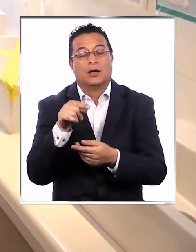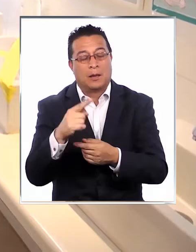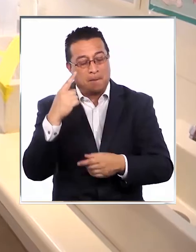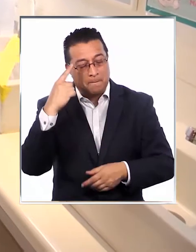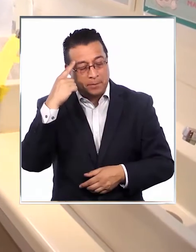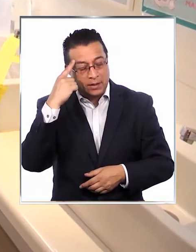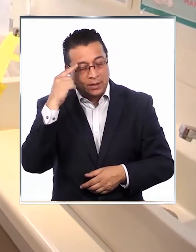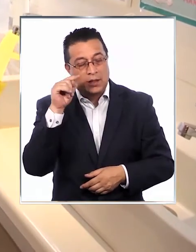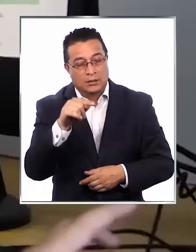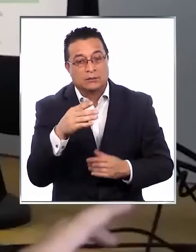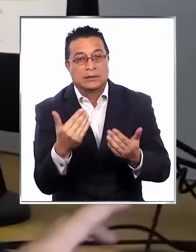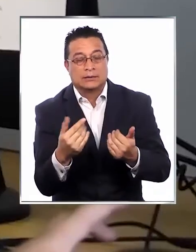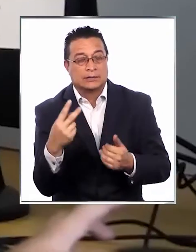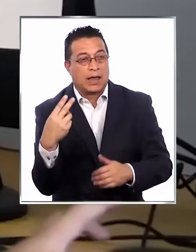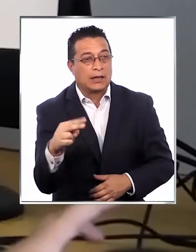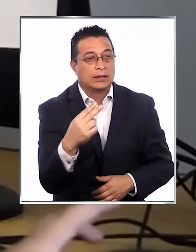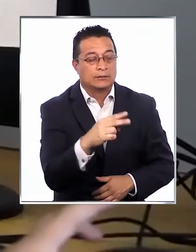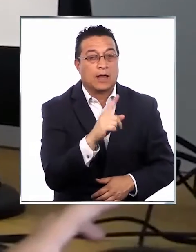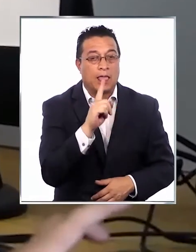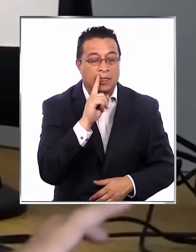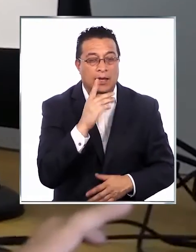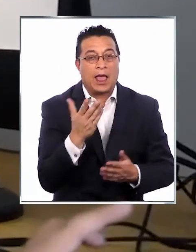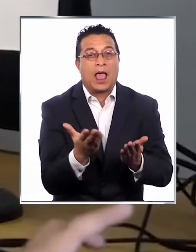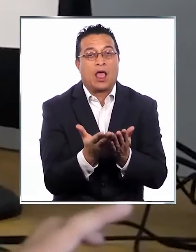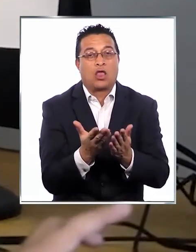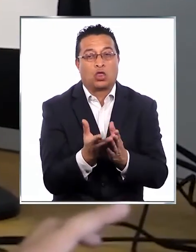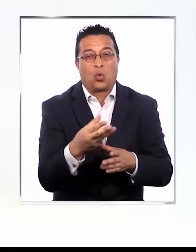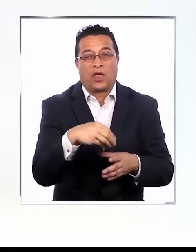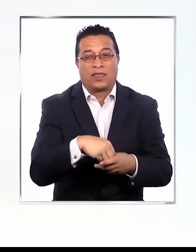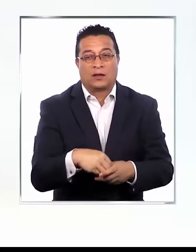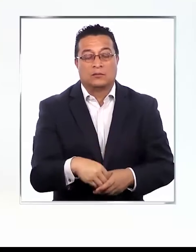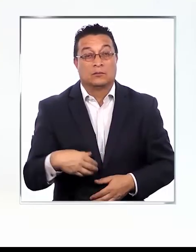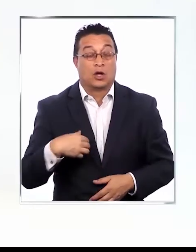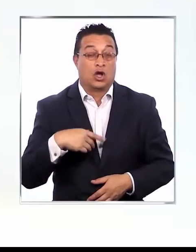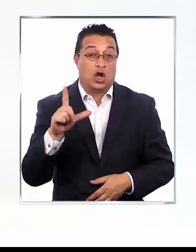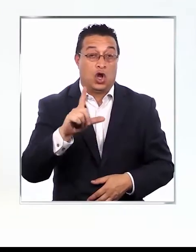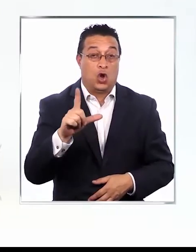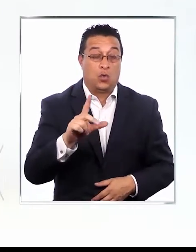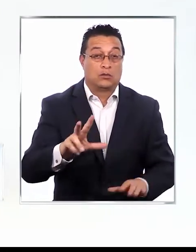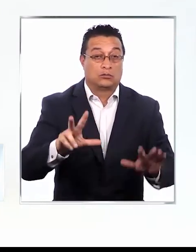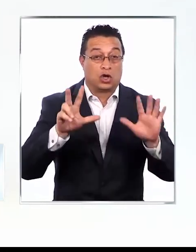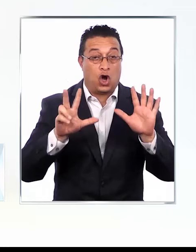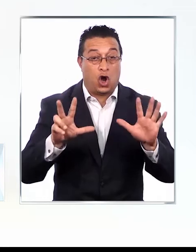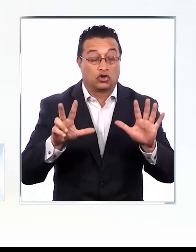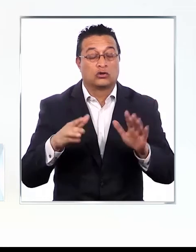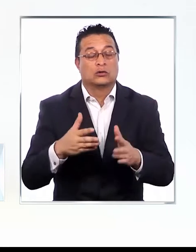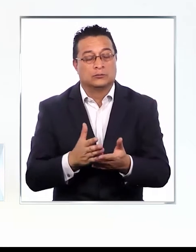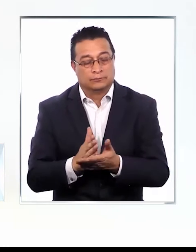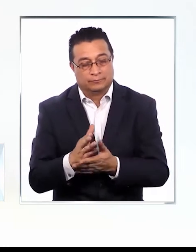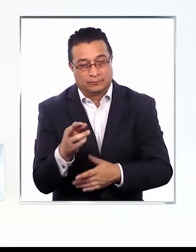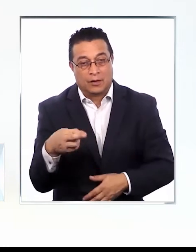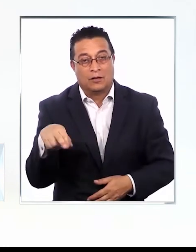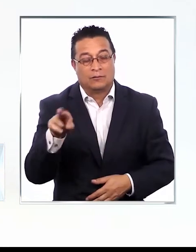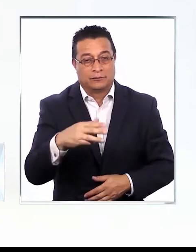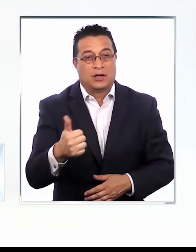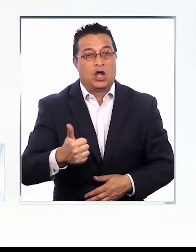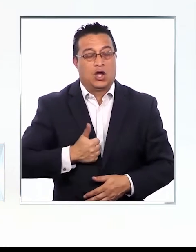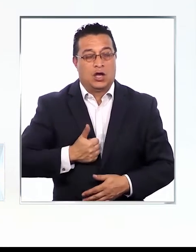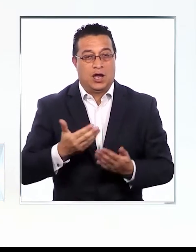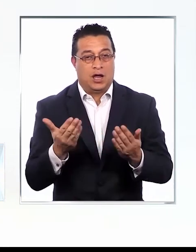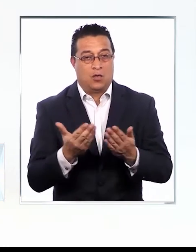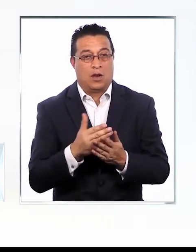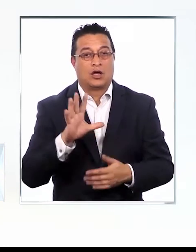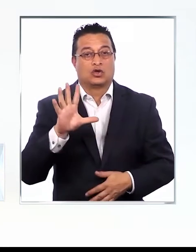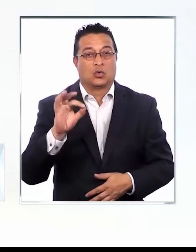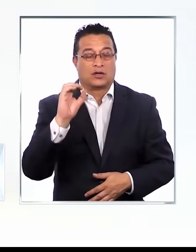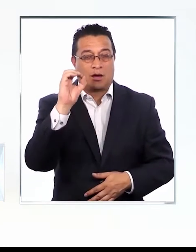pensando en las necesidades puntuales que tienen los estudiantes. El lunes 8 retomamos las clases presenciales